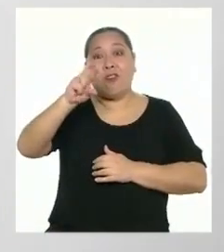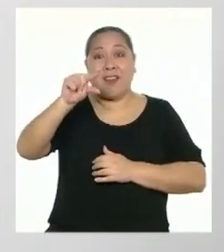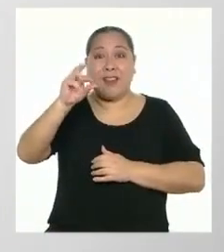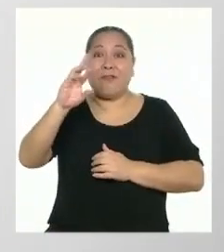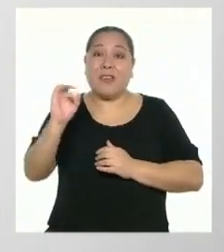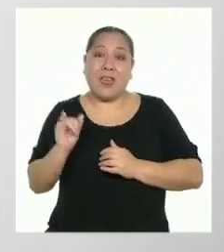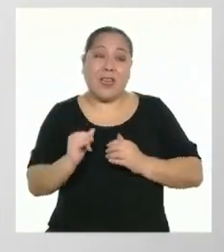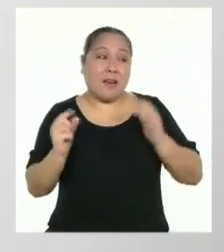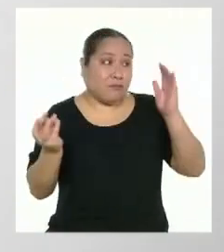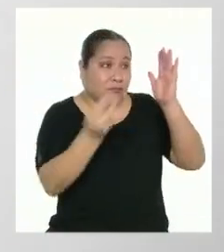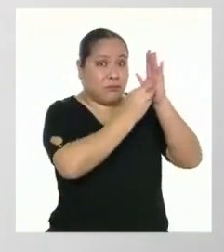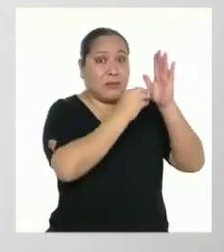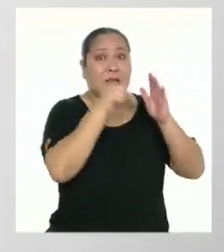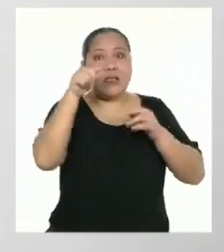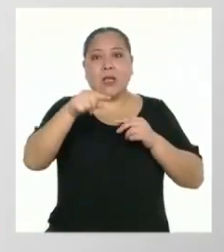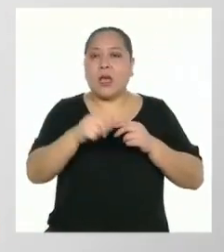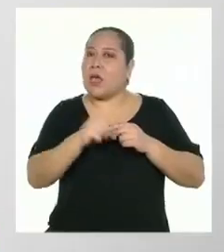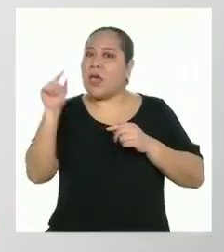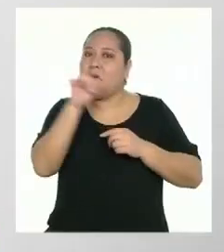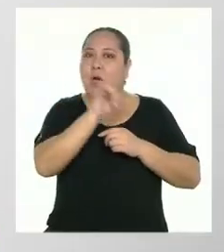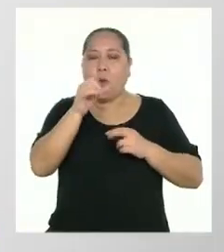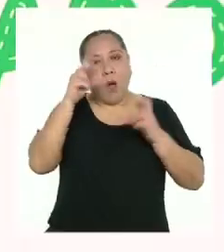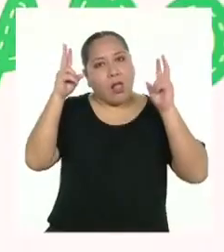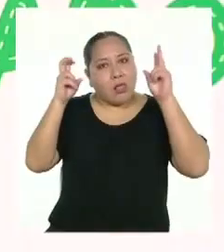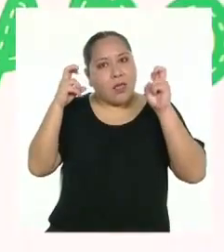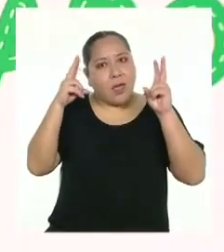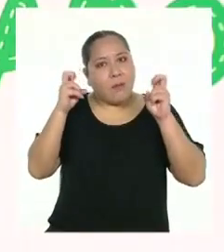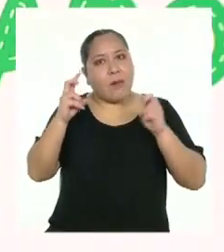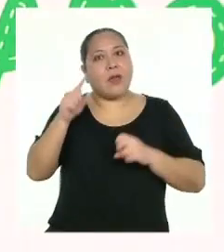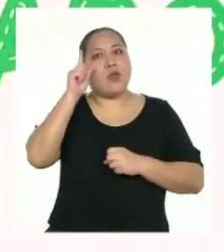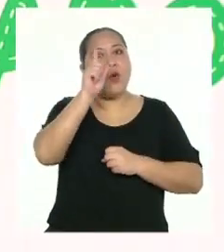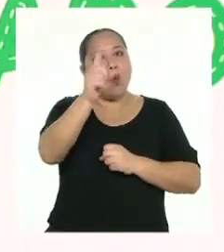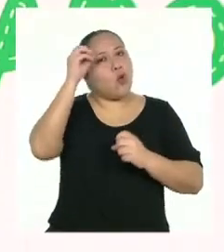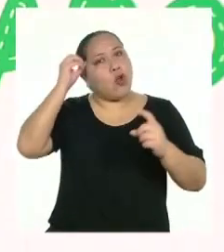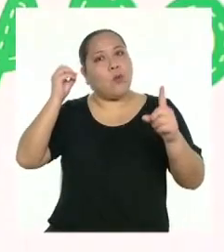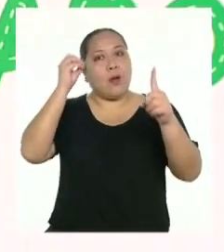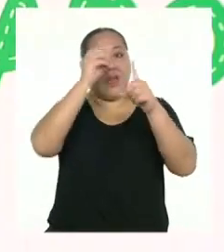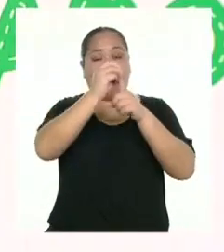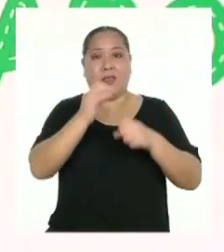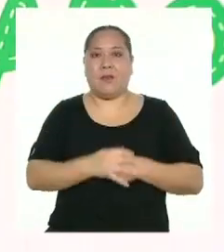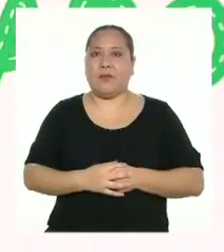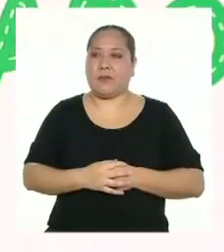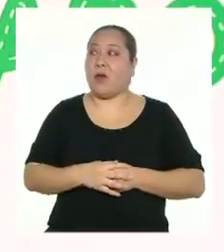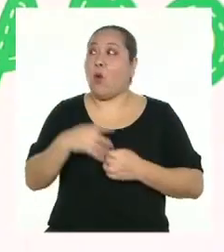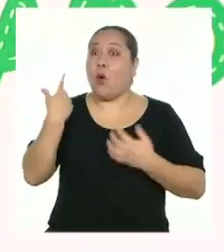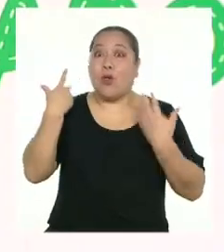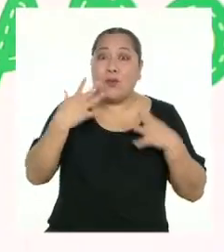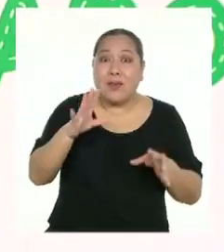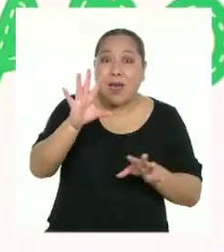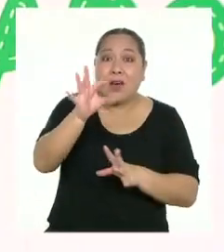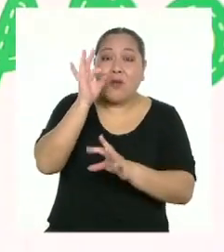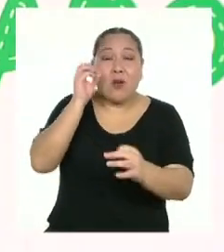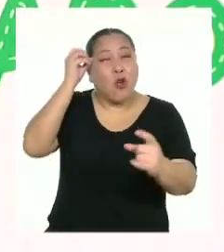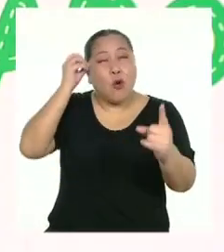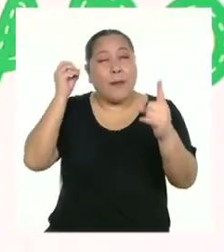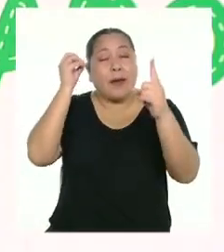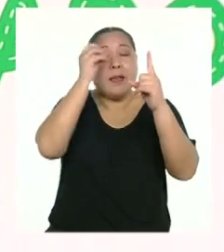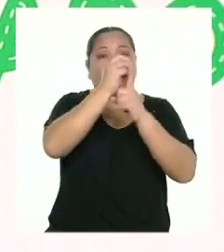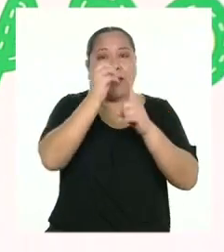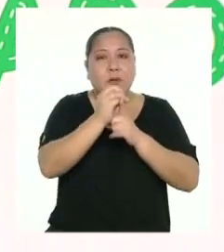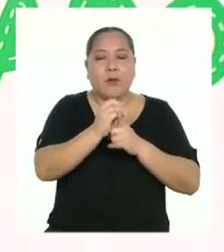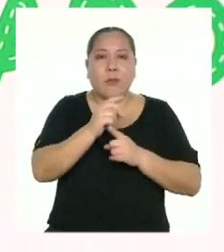y, por lo tanto, a un propósito general. Y una vez definido el propósito, debemos definir nuestro